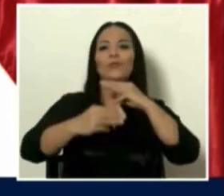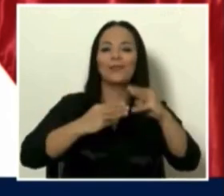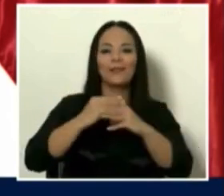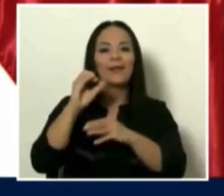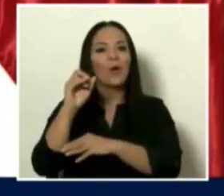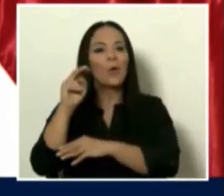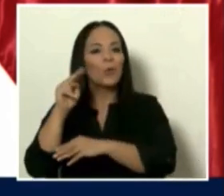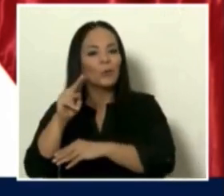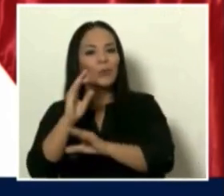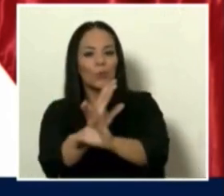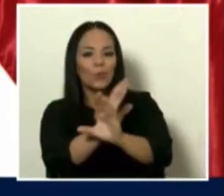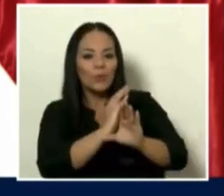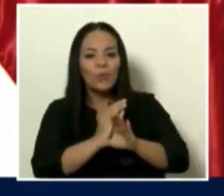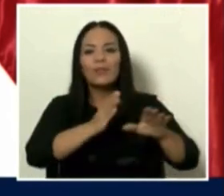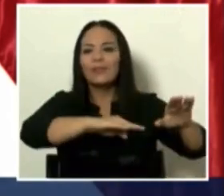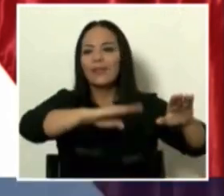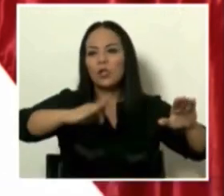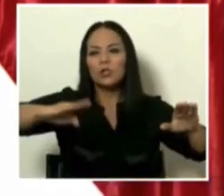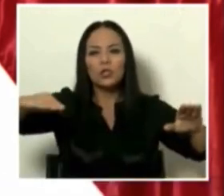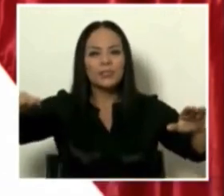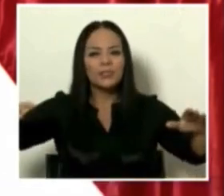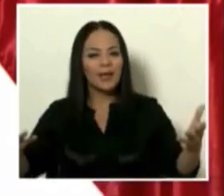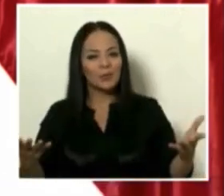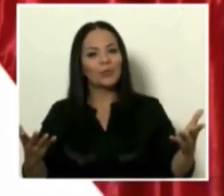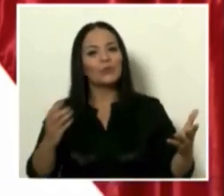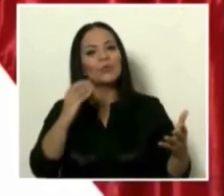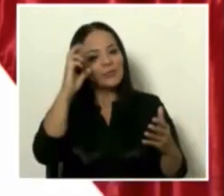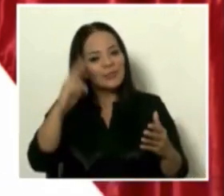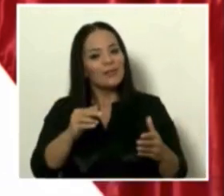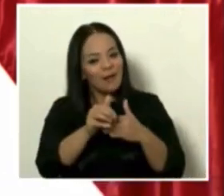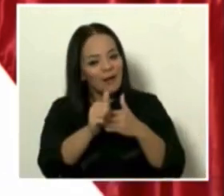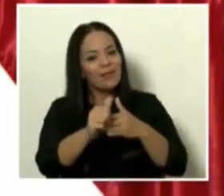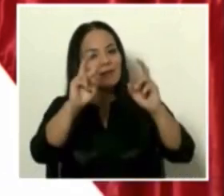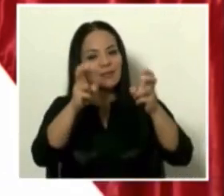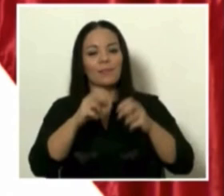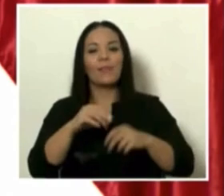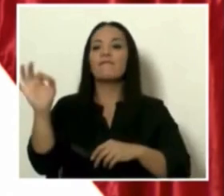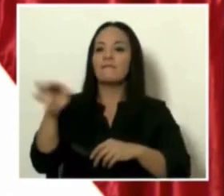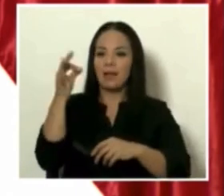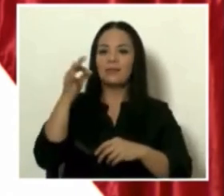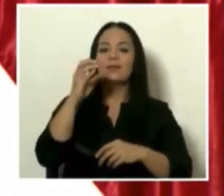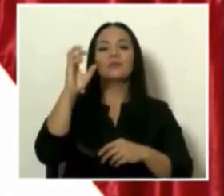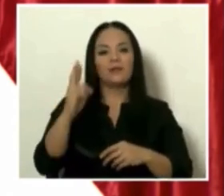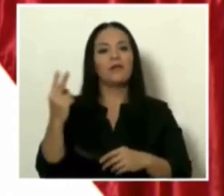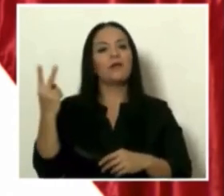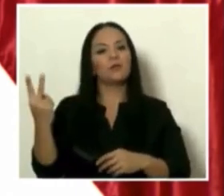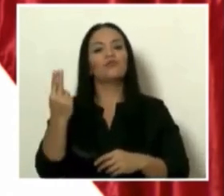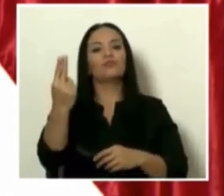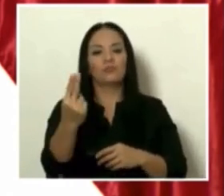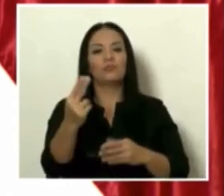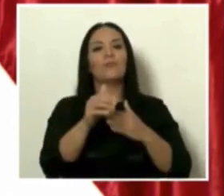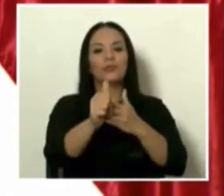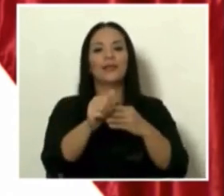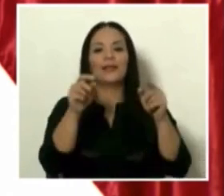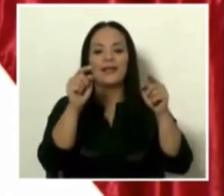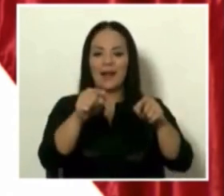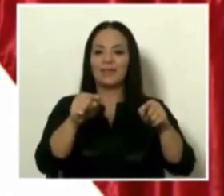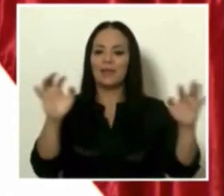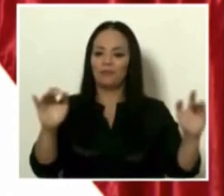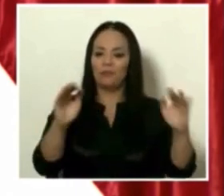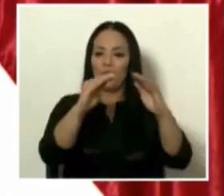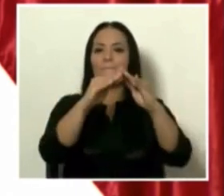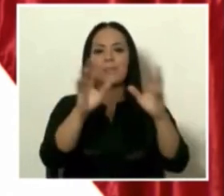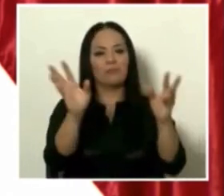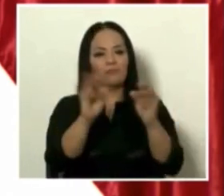la preservación de los océanos, y Costa Rica es un líder. Francia y Costa Rica vamos a co-presidir eso. Empecemos a